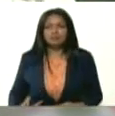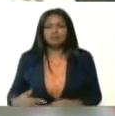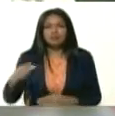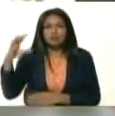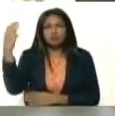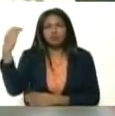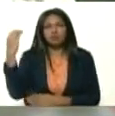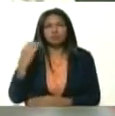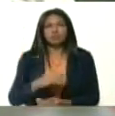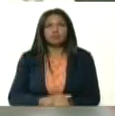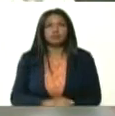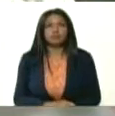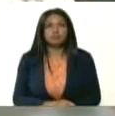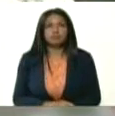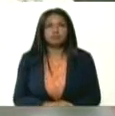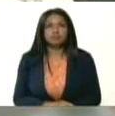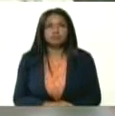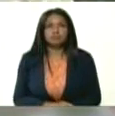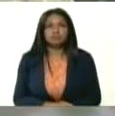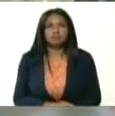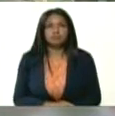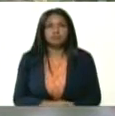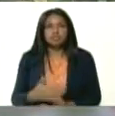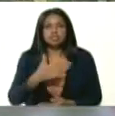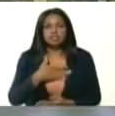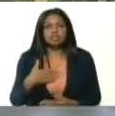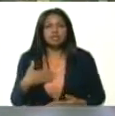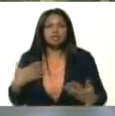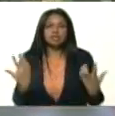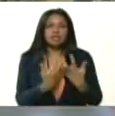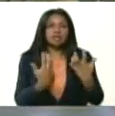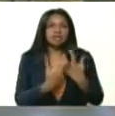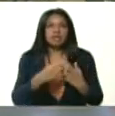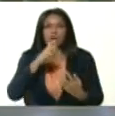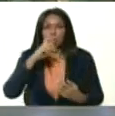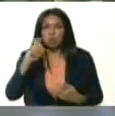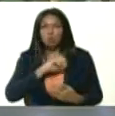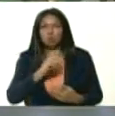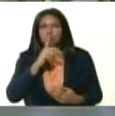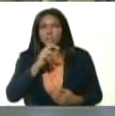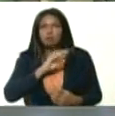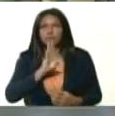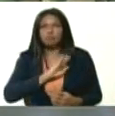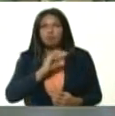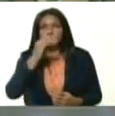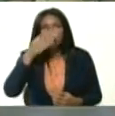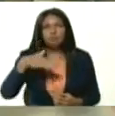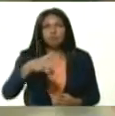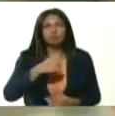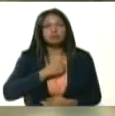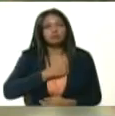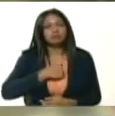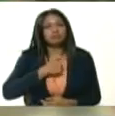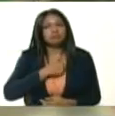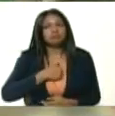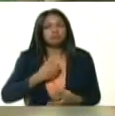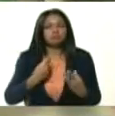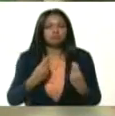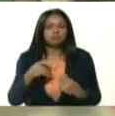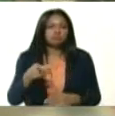Colombia que quiere la guerra, el odio y el mal para su propio pueblo. Lamento mucho esto.